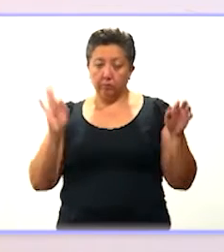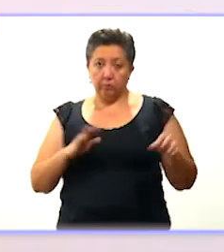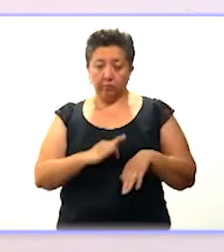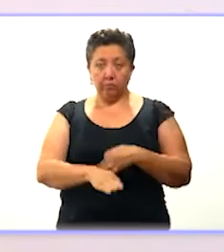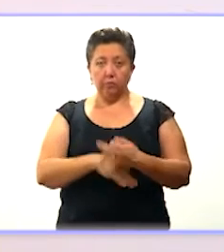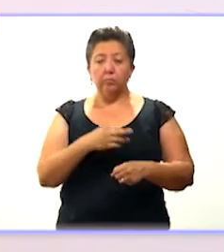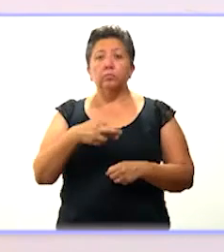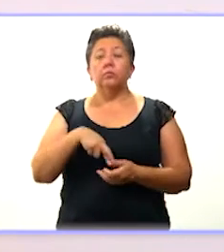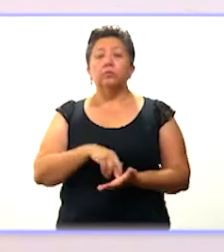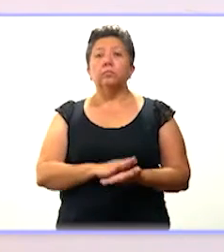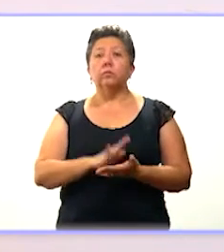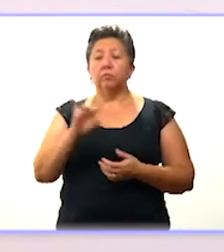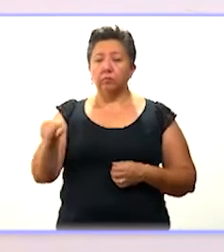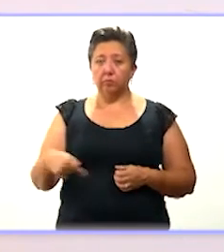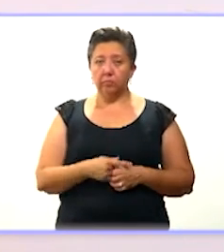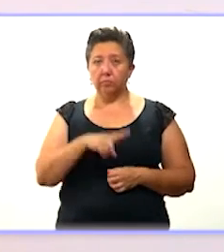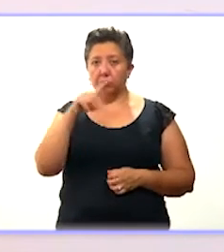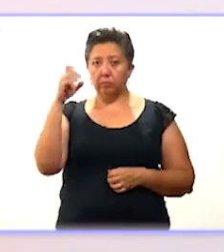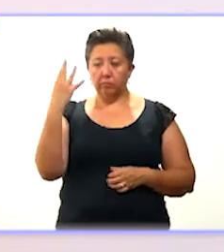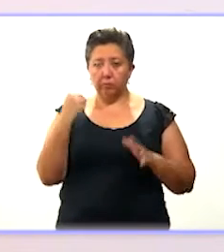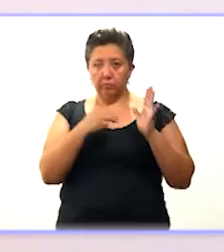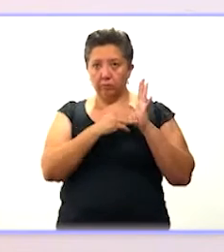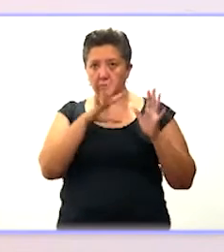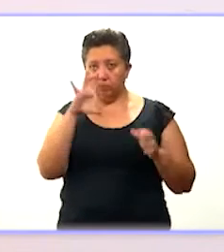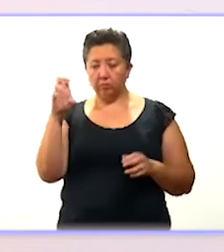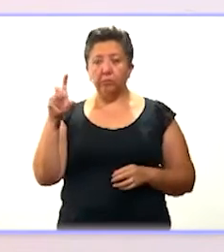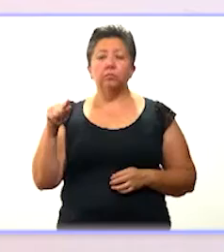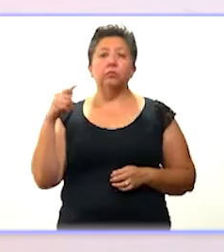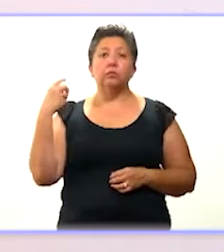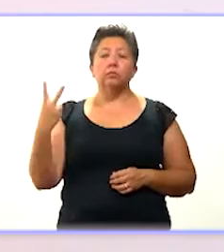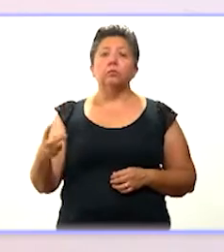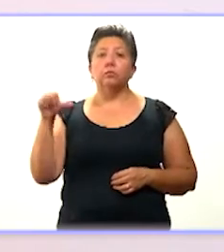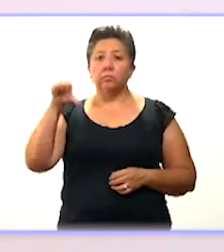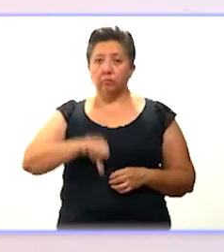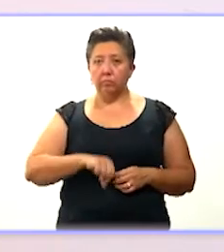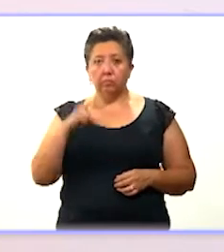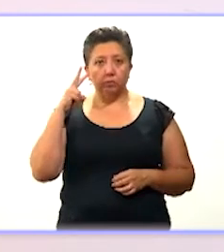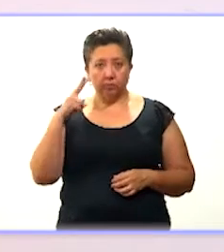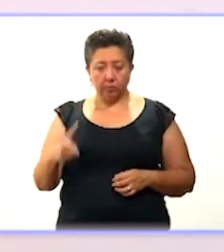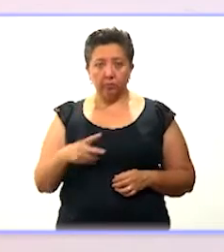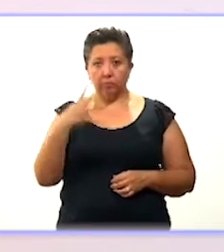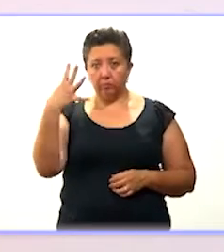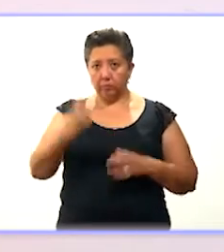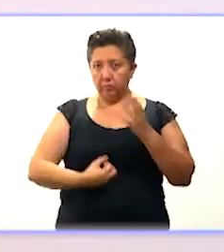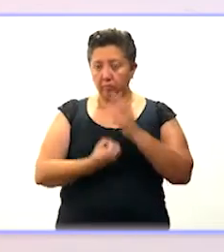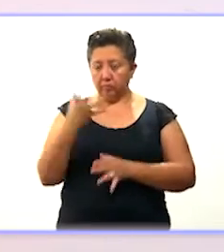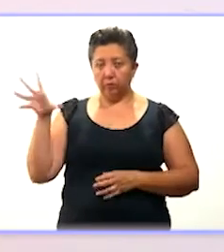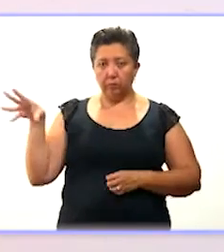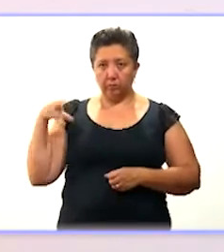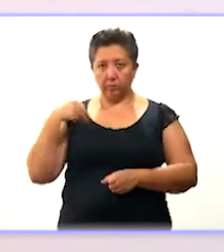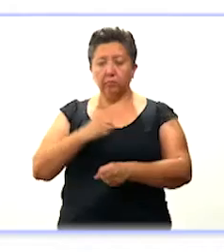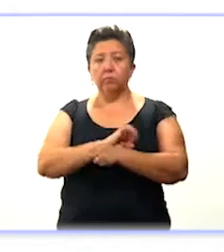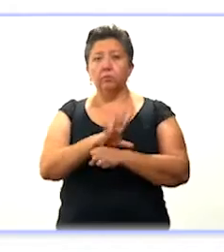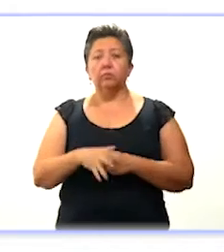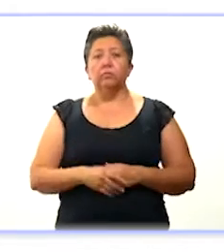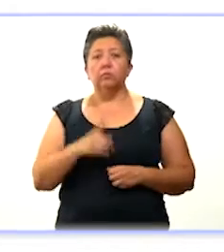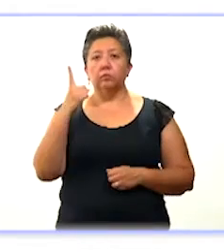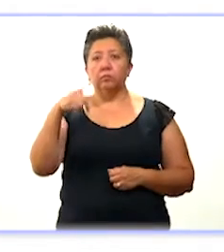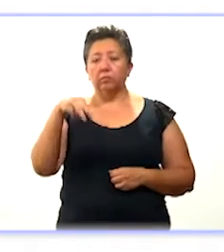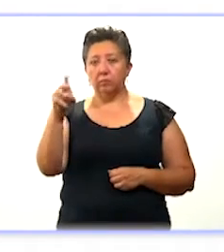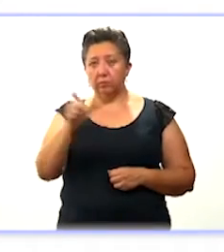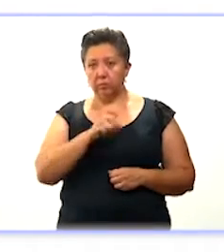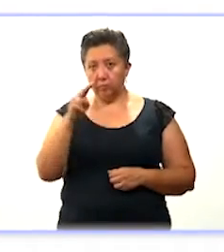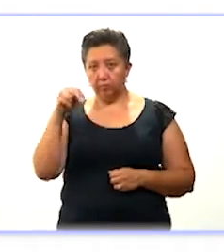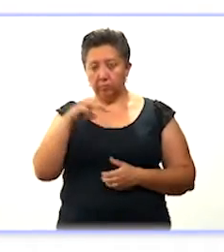total de contagios registrados, que es de 109.572. Hoy se detectaron cuatro nuevos contagios de coronavirus, uno en